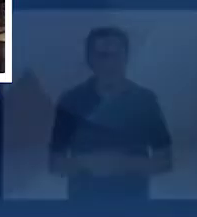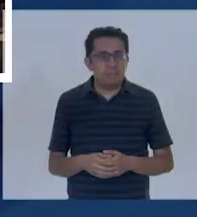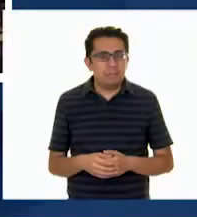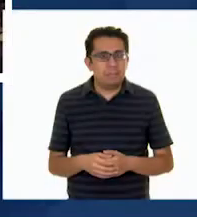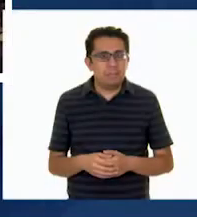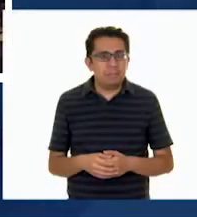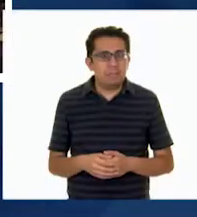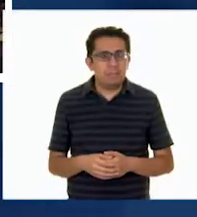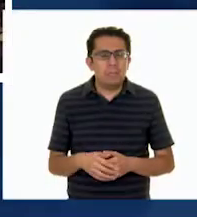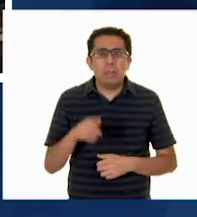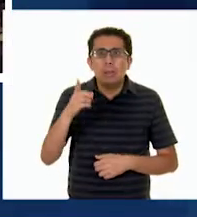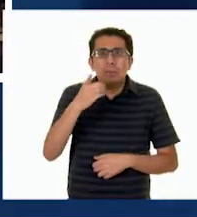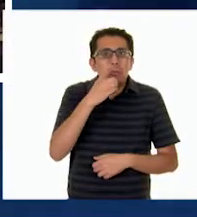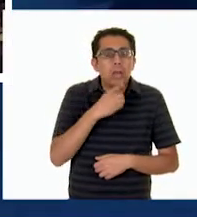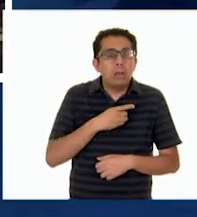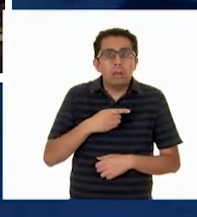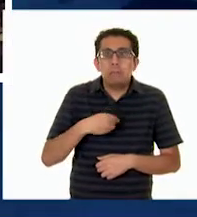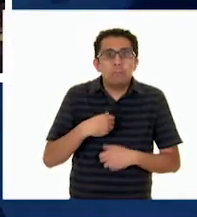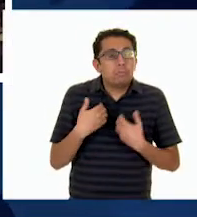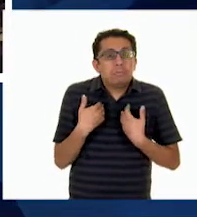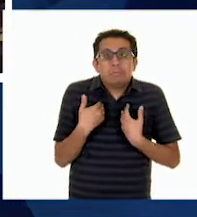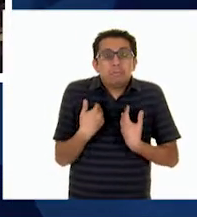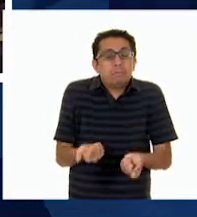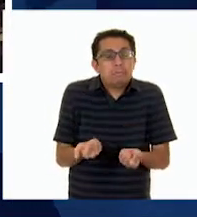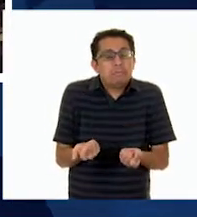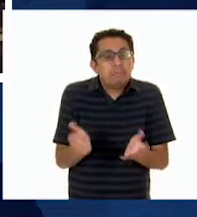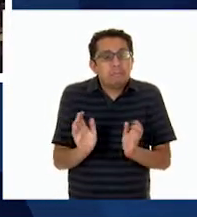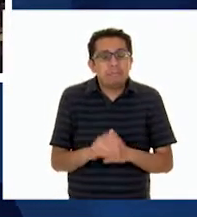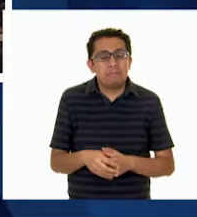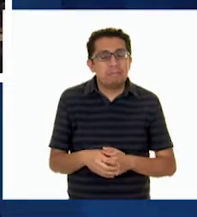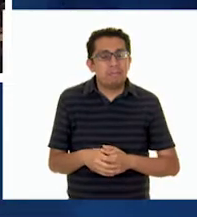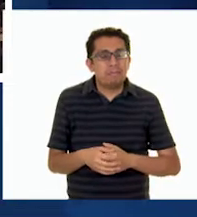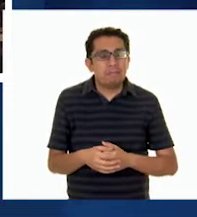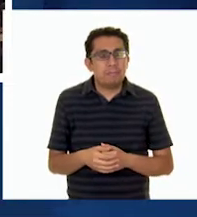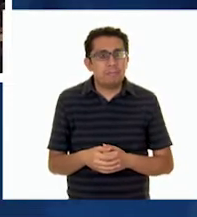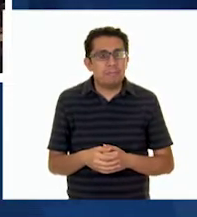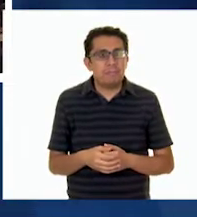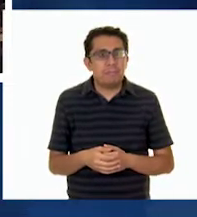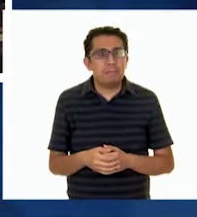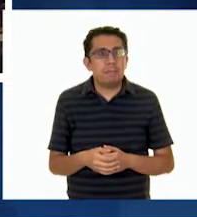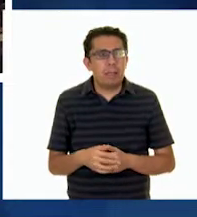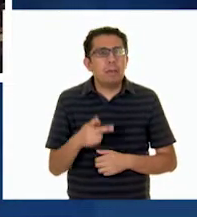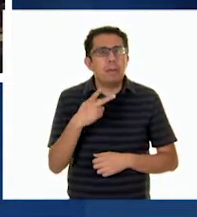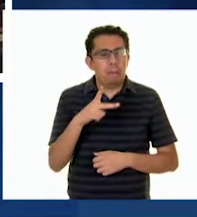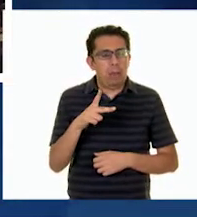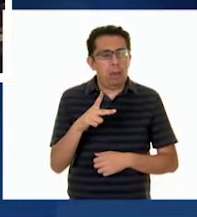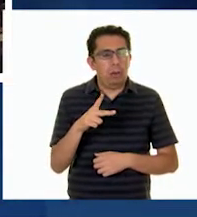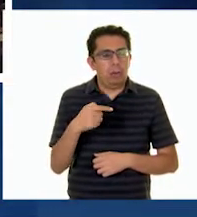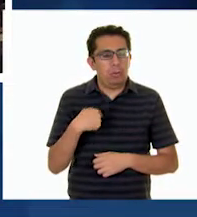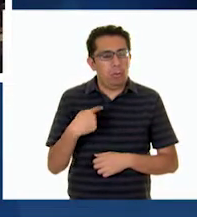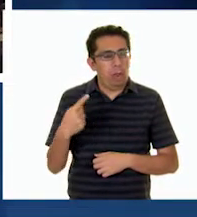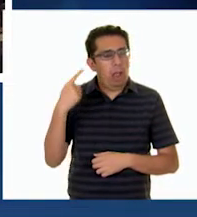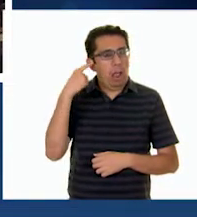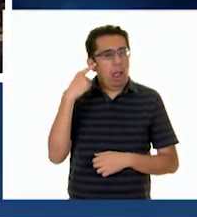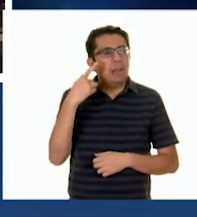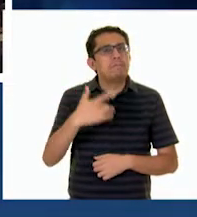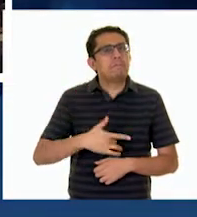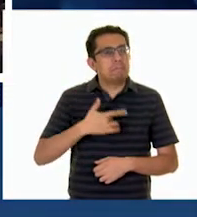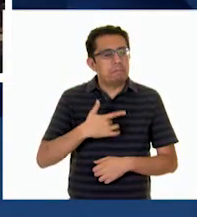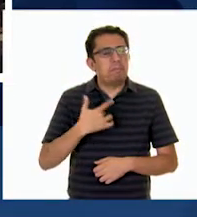Nunca entiendo lo que me dices, pero tus palabras me suenan bonito.